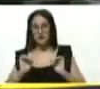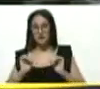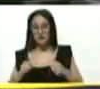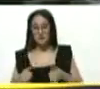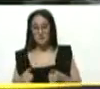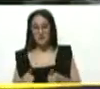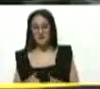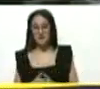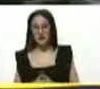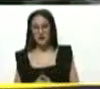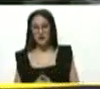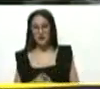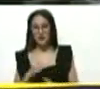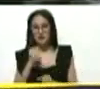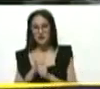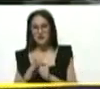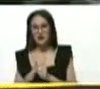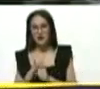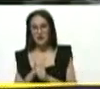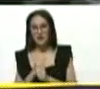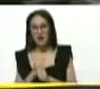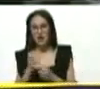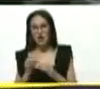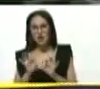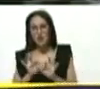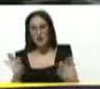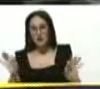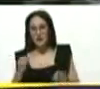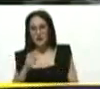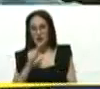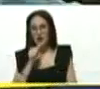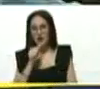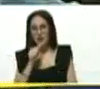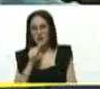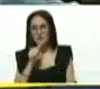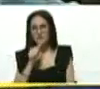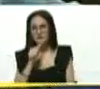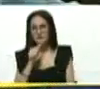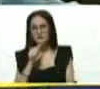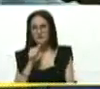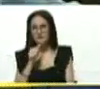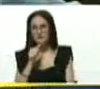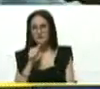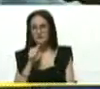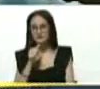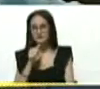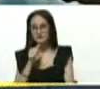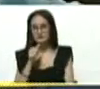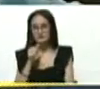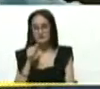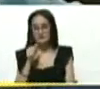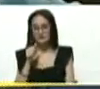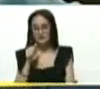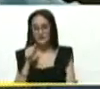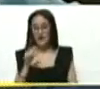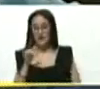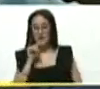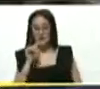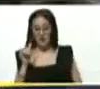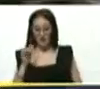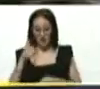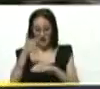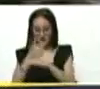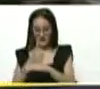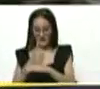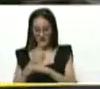reverol, unos trabajos con unas tuberías de agua. Y le habían informado al jefe de Hidrocapital en Caracas,